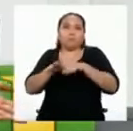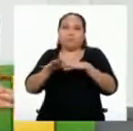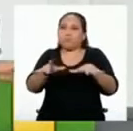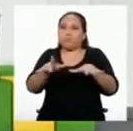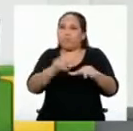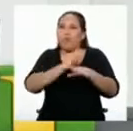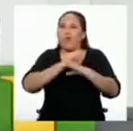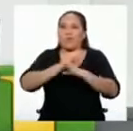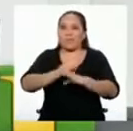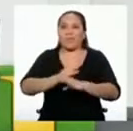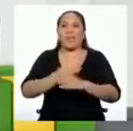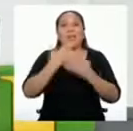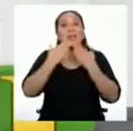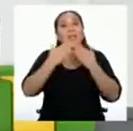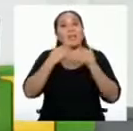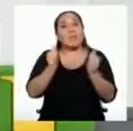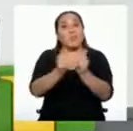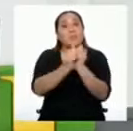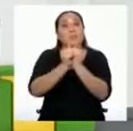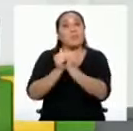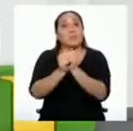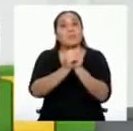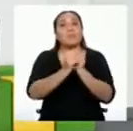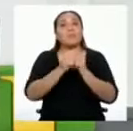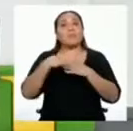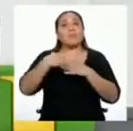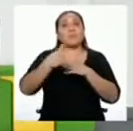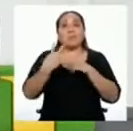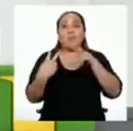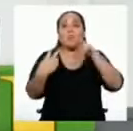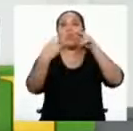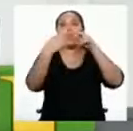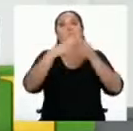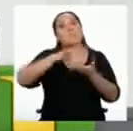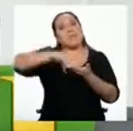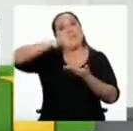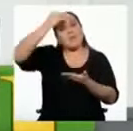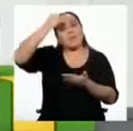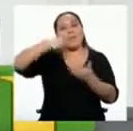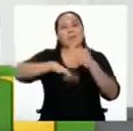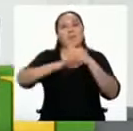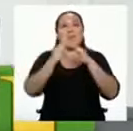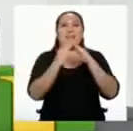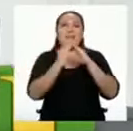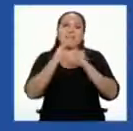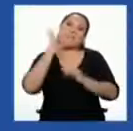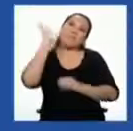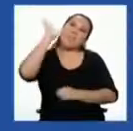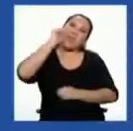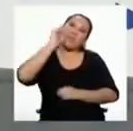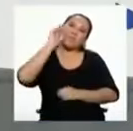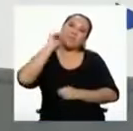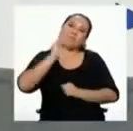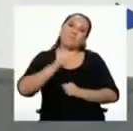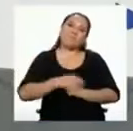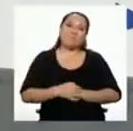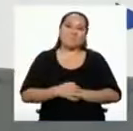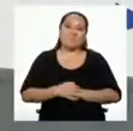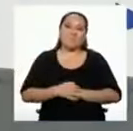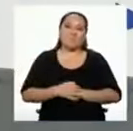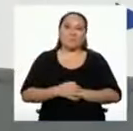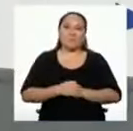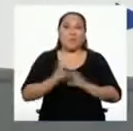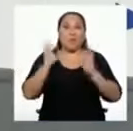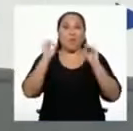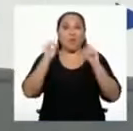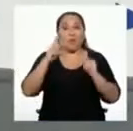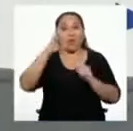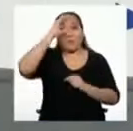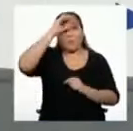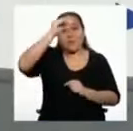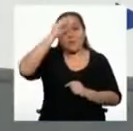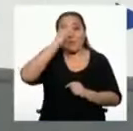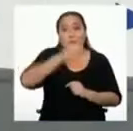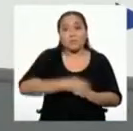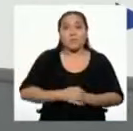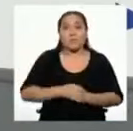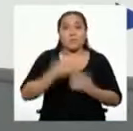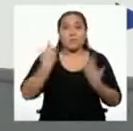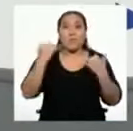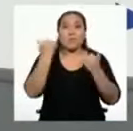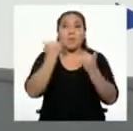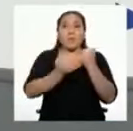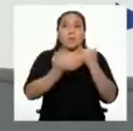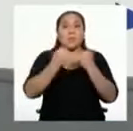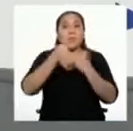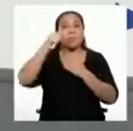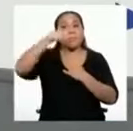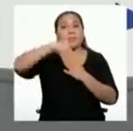Muchas gracias por acompañarnos y nos vemos en la siguiente edición de Aprendo en Casa. ¡Chau! Muy bien, chicas y chicos. Hemos